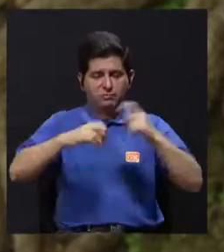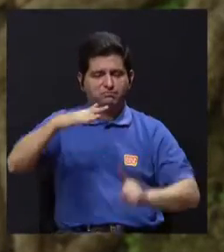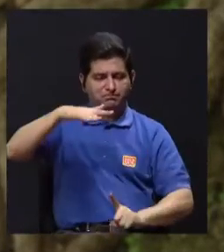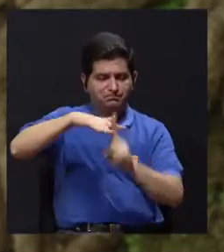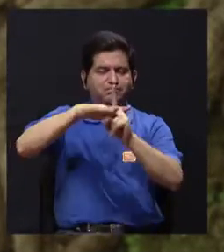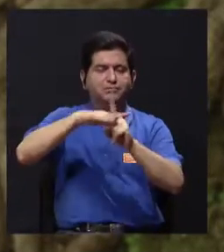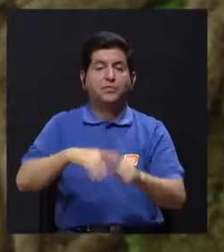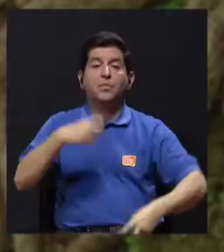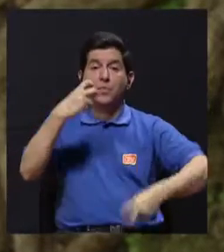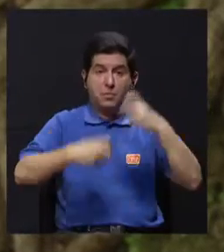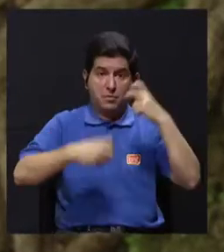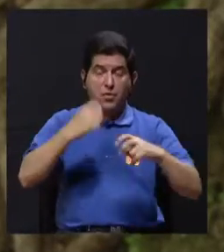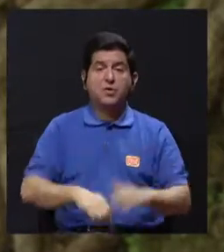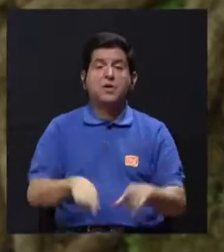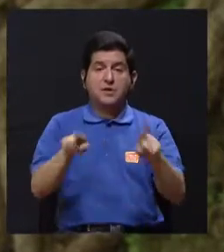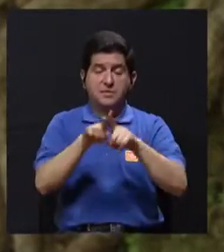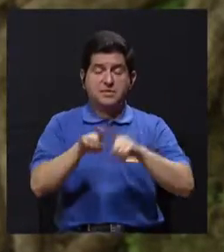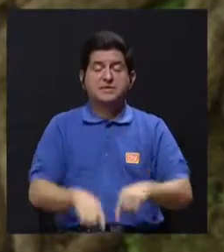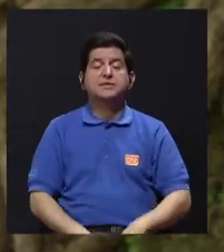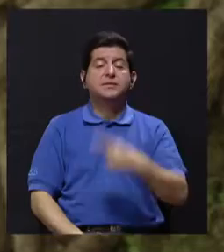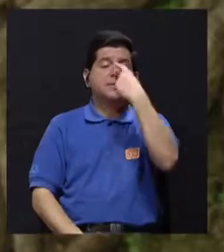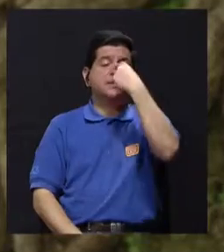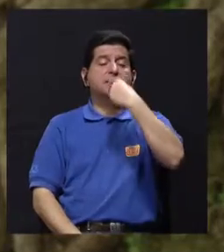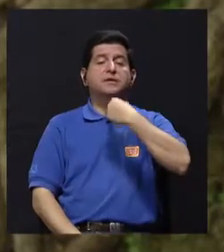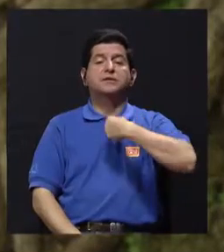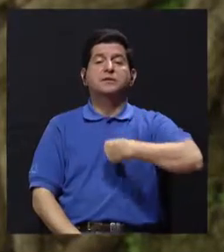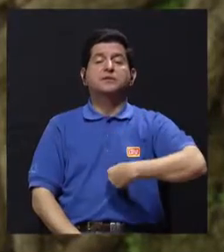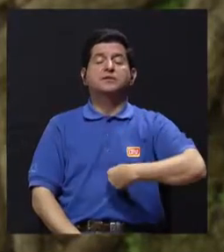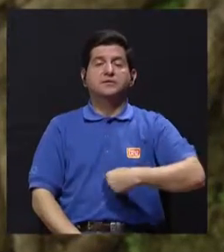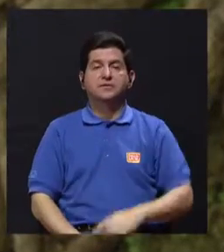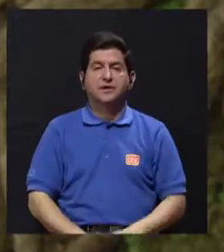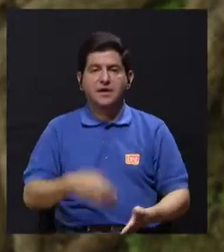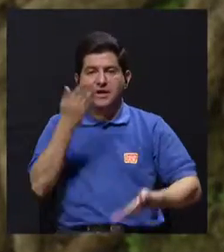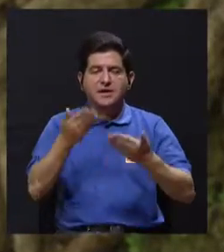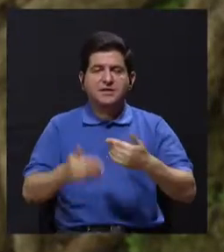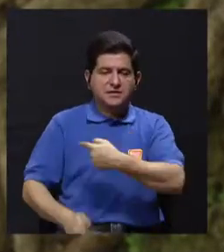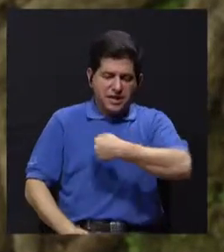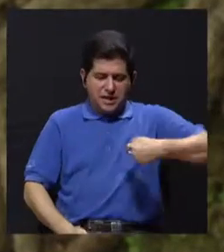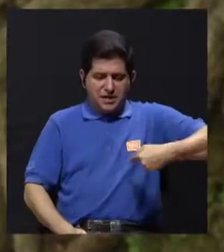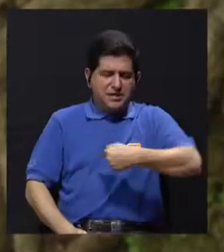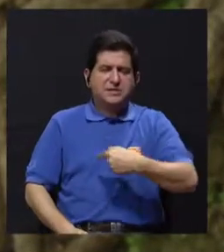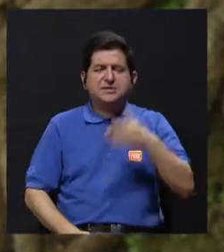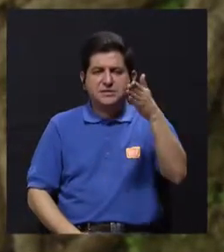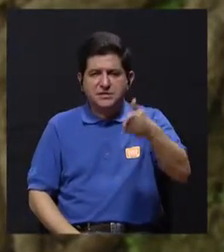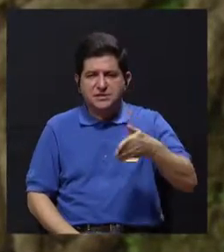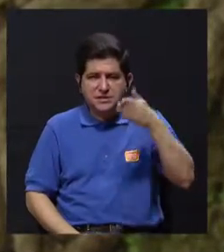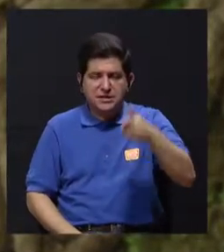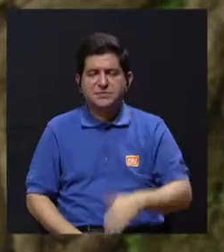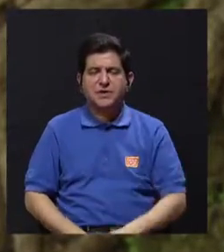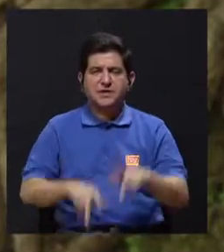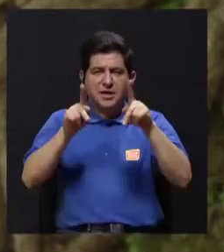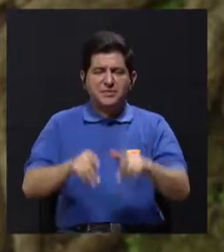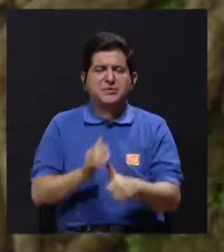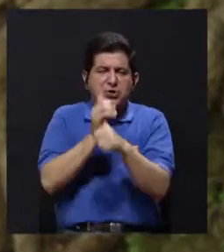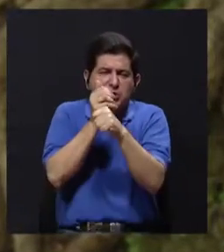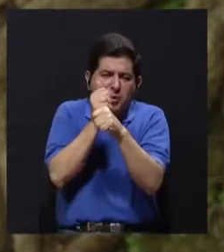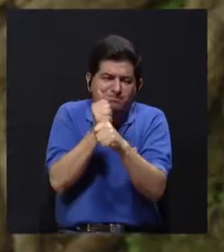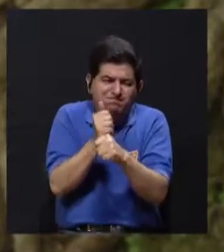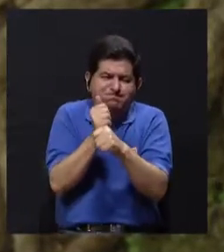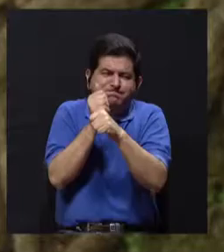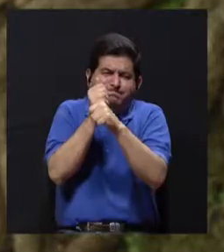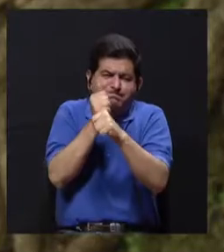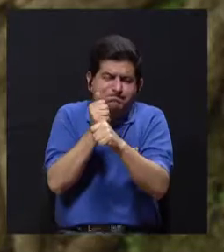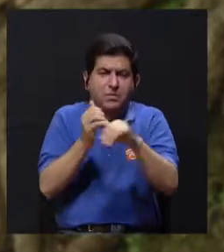y no funciona de la manera apropiada. También pueden ocurrir problemas a nivel del tracto digestivo. Entonces, el tránsito se vuelve más lento, hay